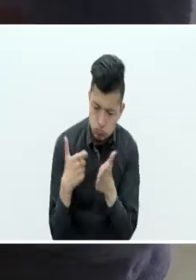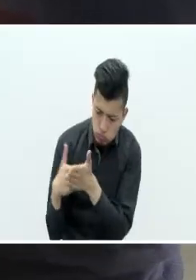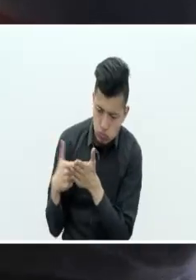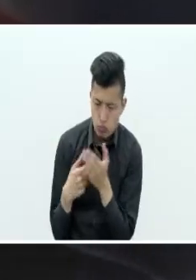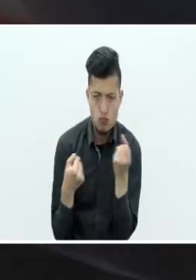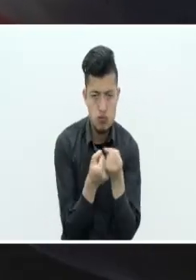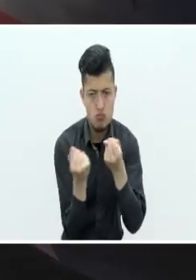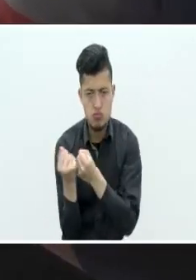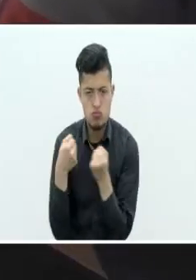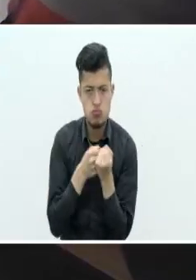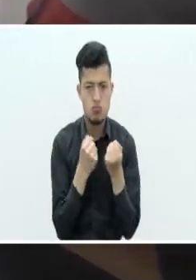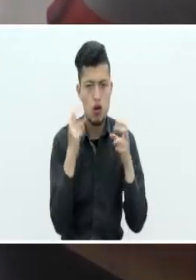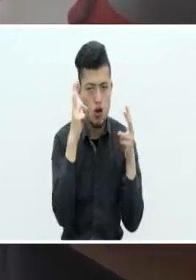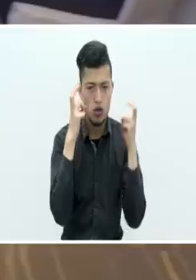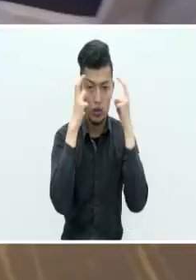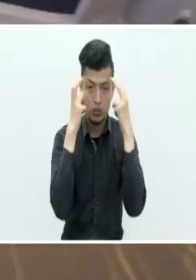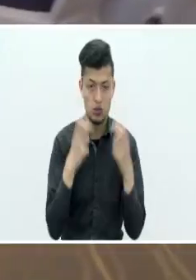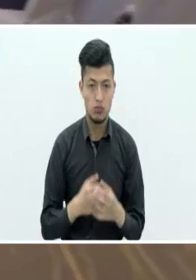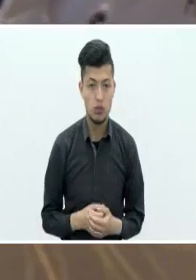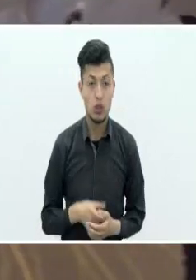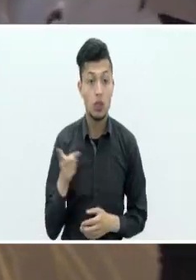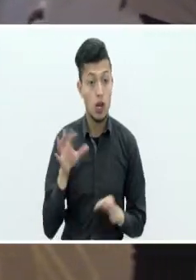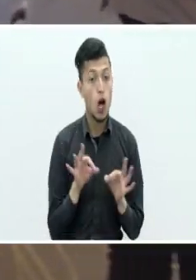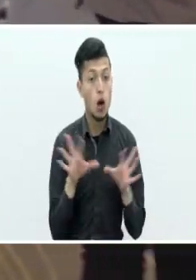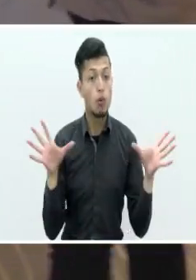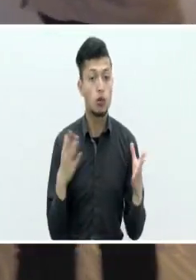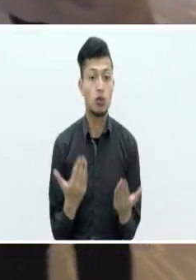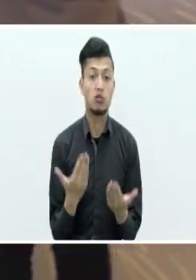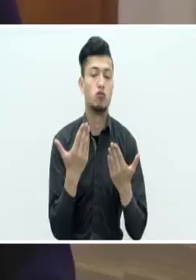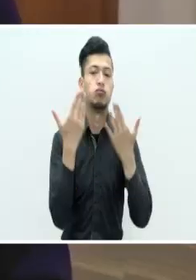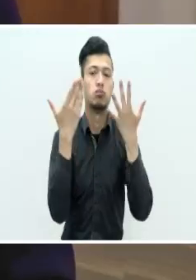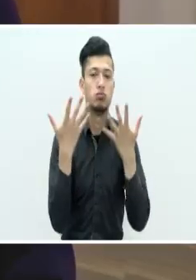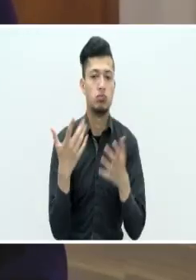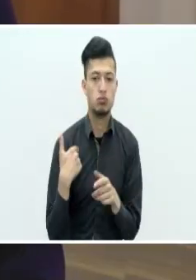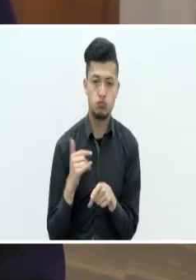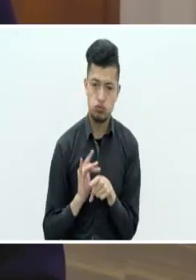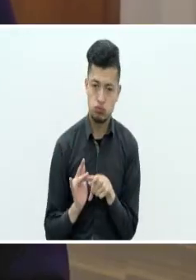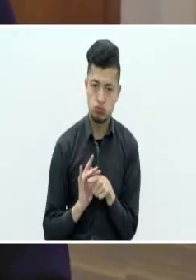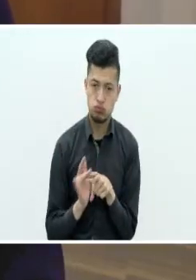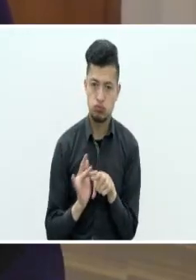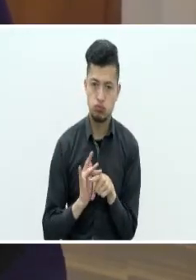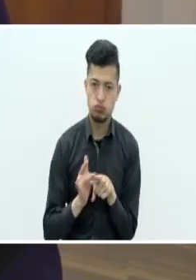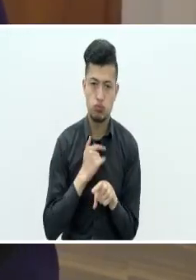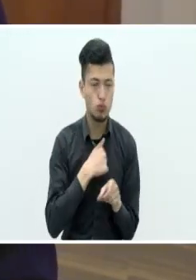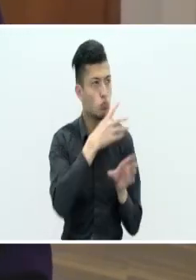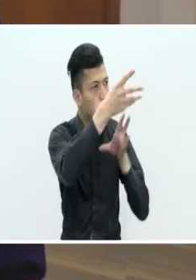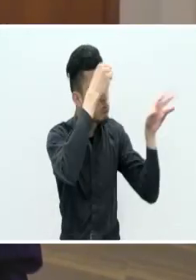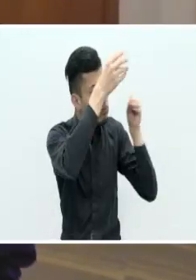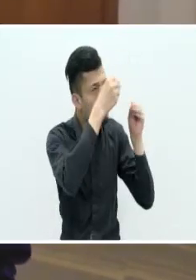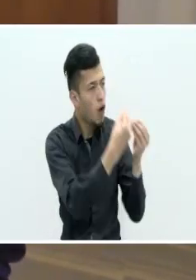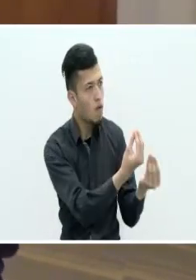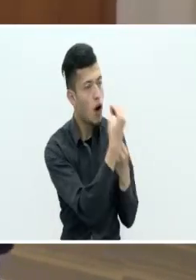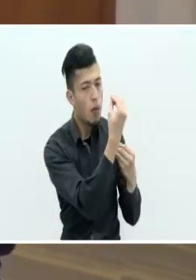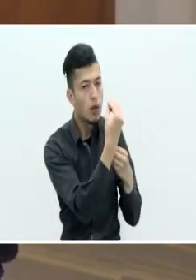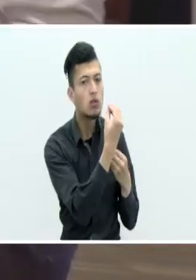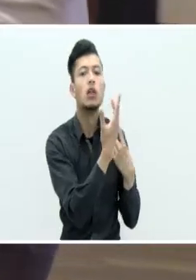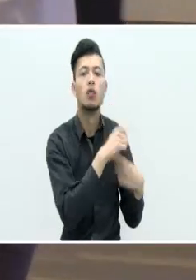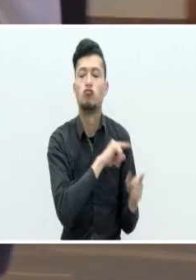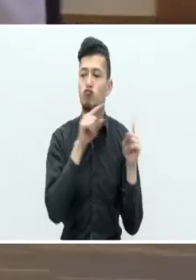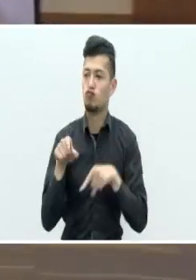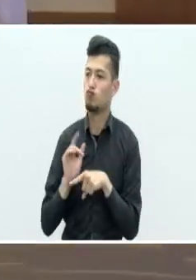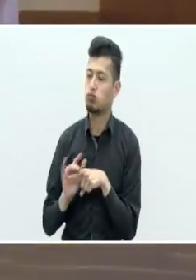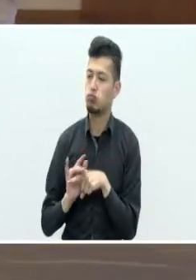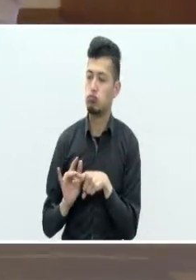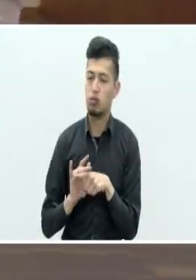de conocimientos. Una oportunidad muy grande en donde puedo poner en práctica todo lo que he aprendido en los ambientes de formación y poder enfrentarme de una